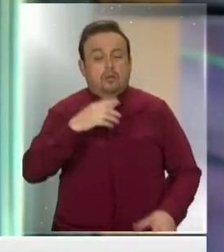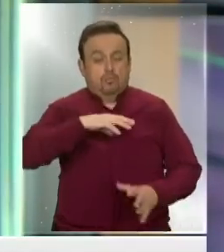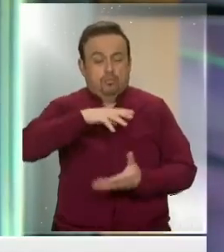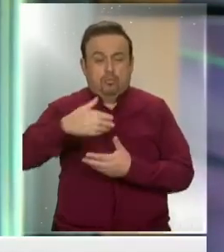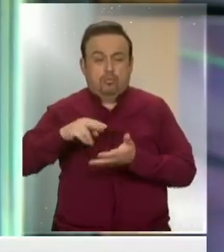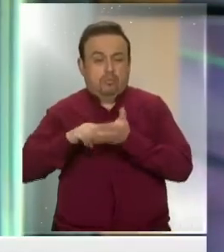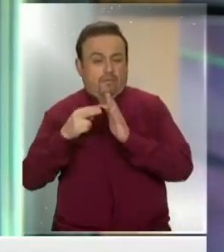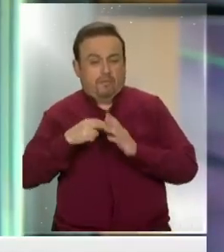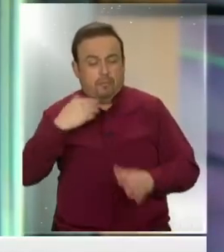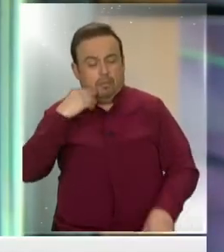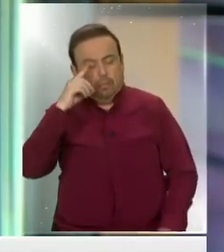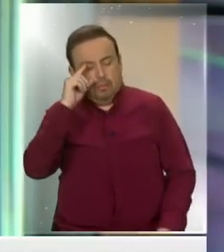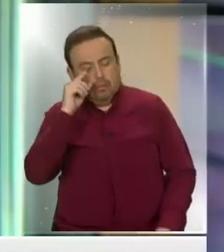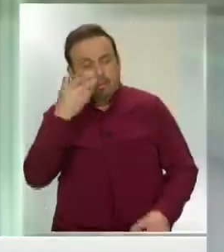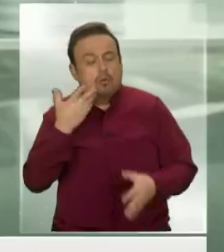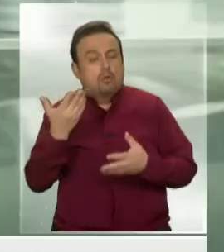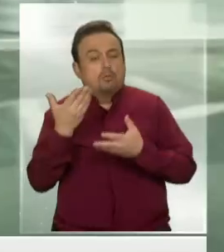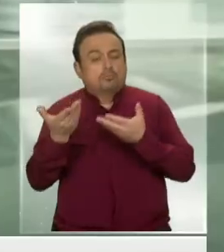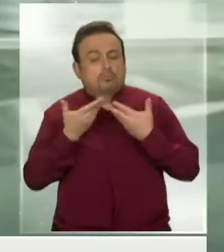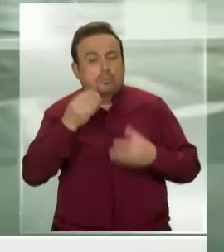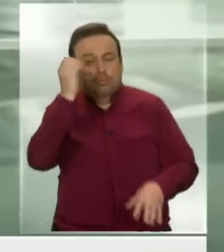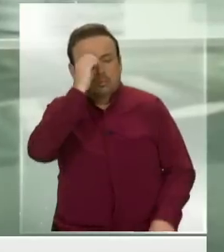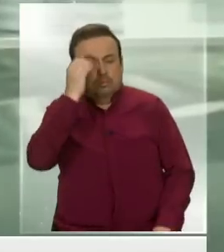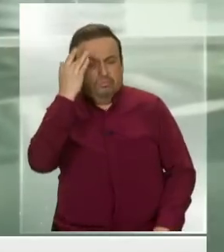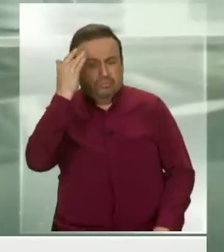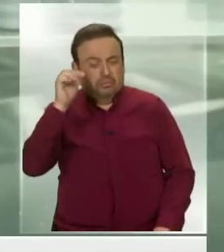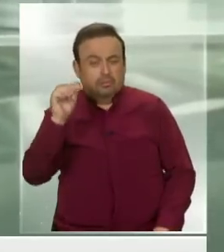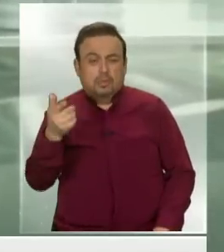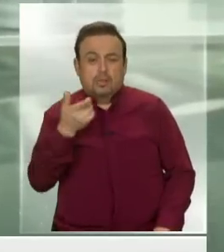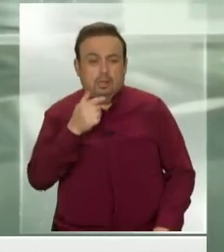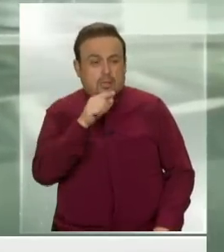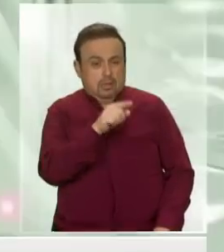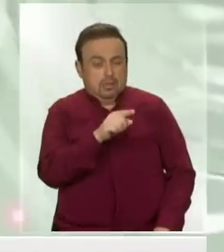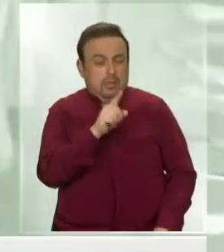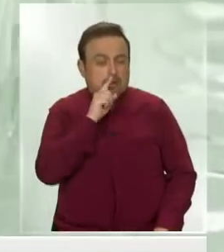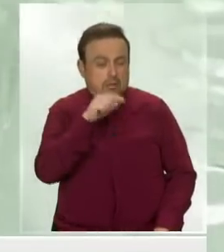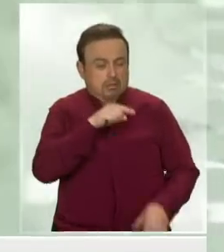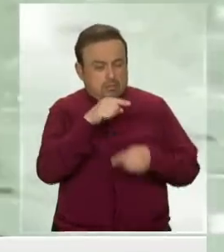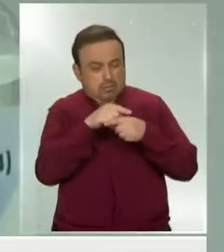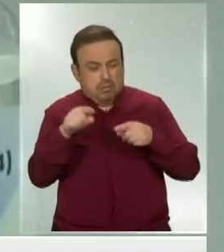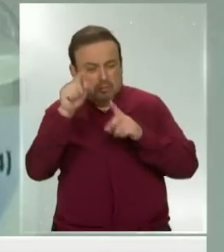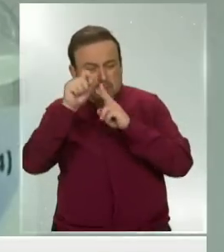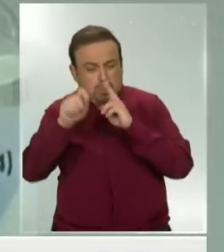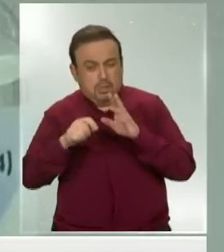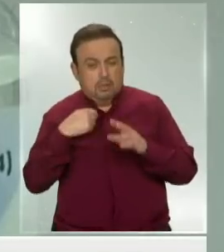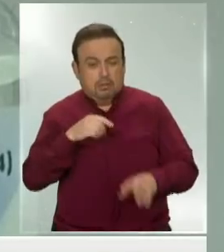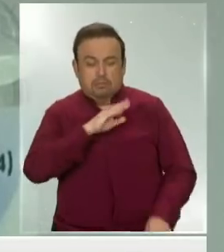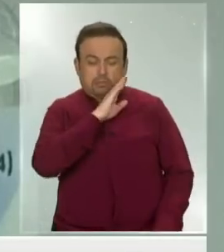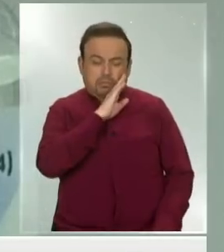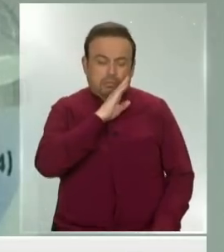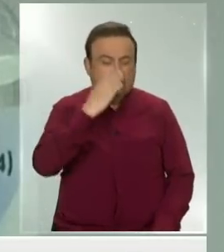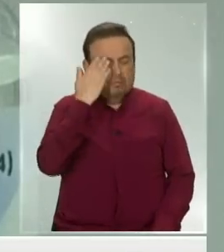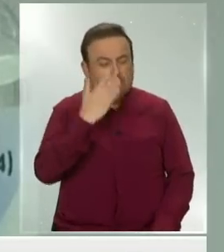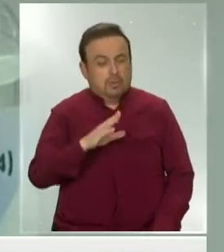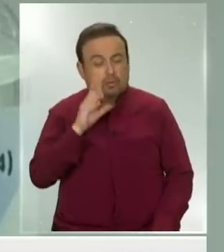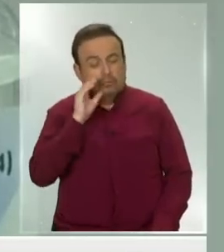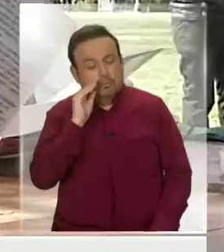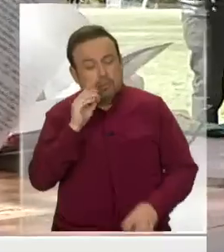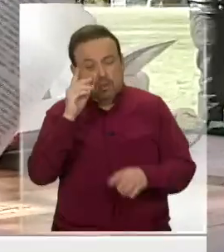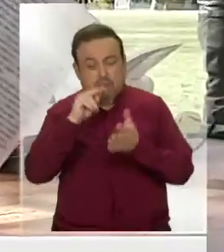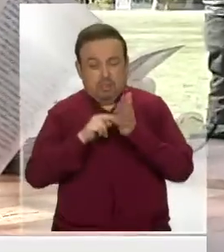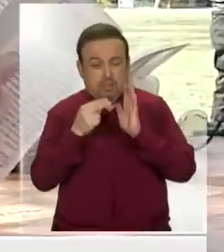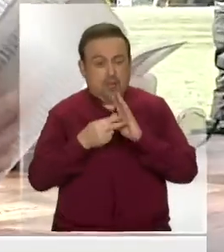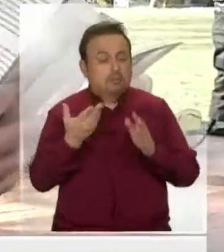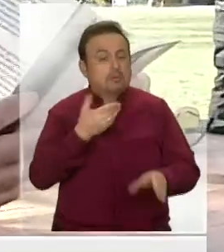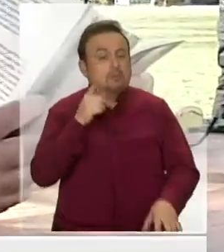mundo. Por lo tanto, quisimos conocer la opinión de una experta. Si es que usted estos días, estos meses, ha tenido problemas para conciliar el sueño,